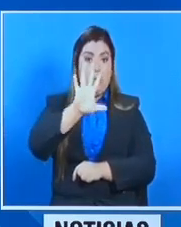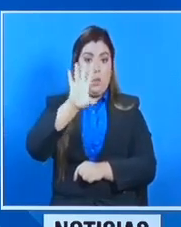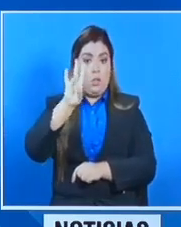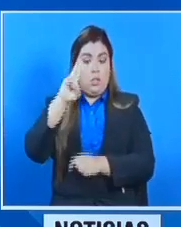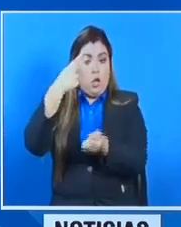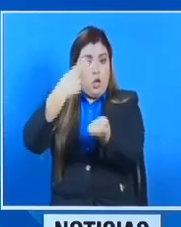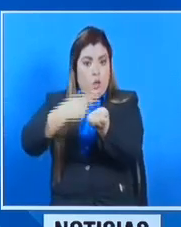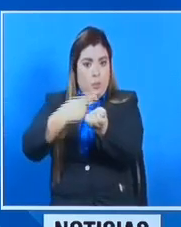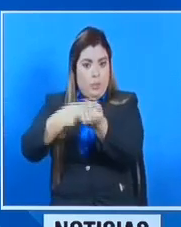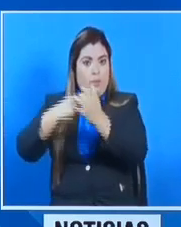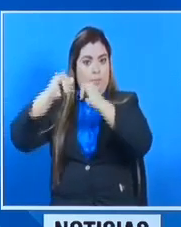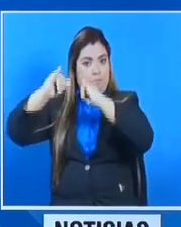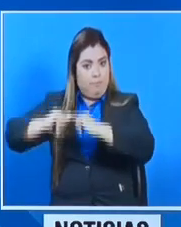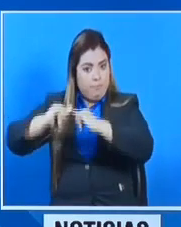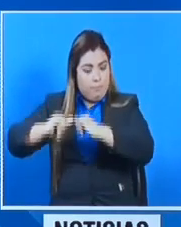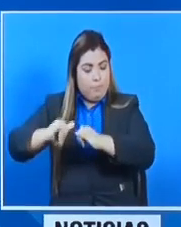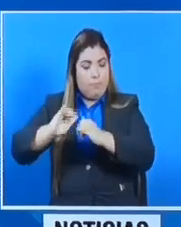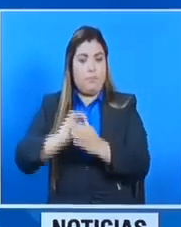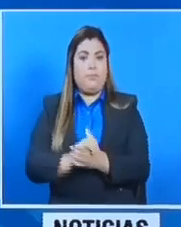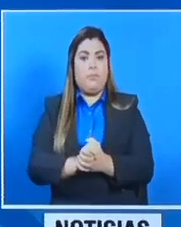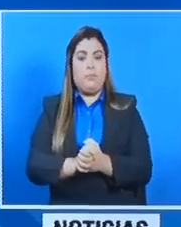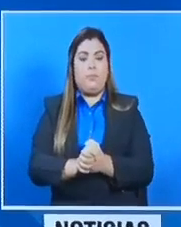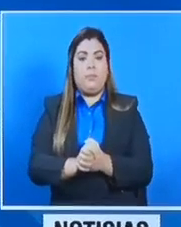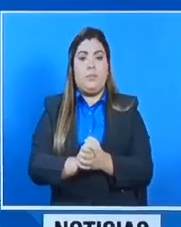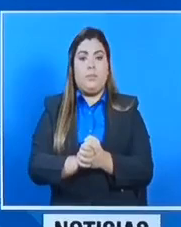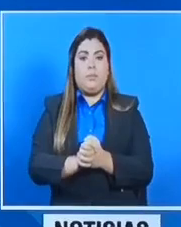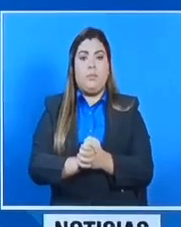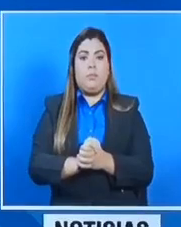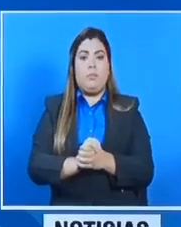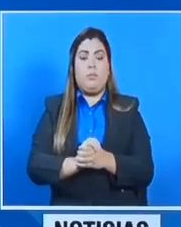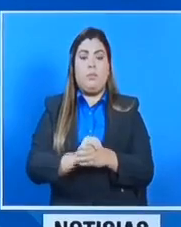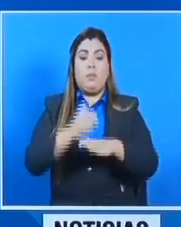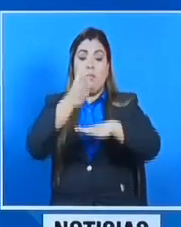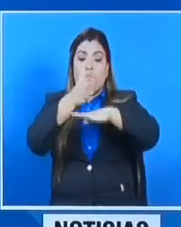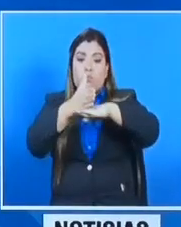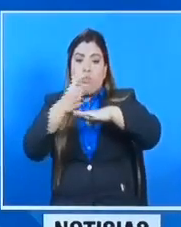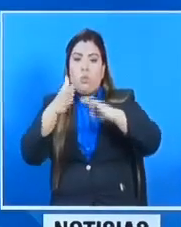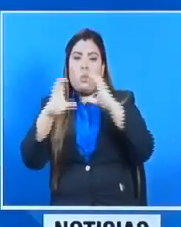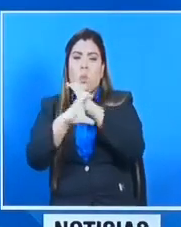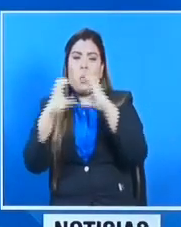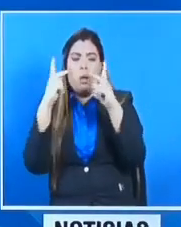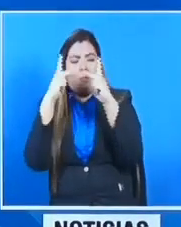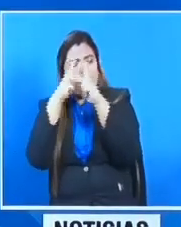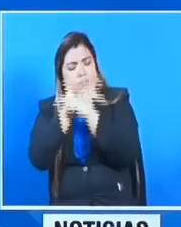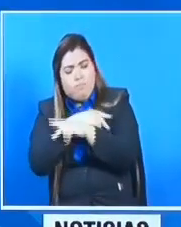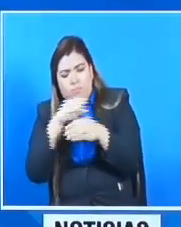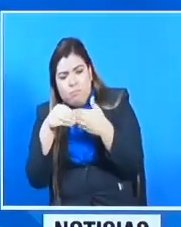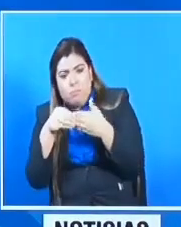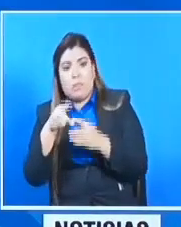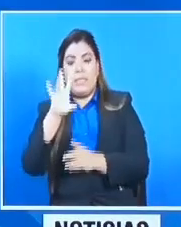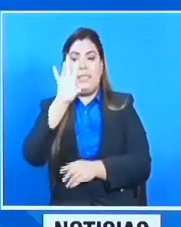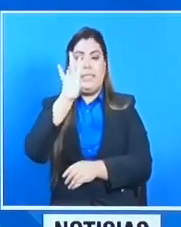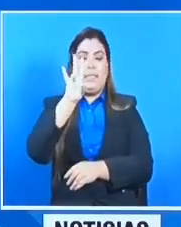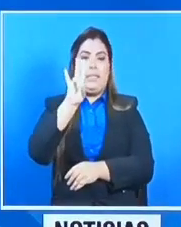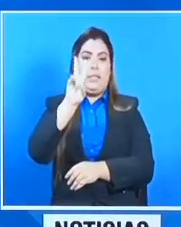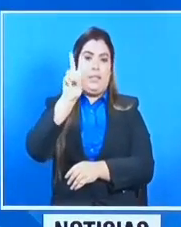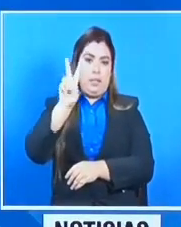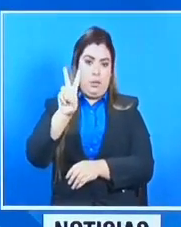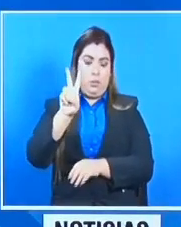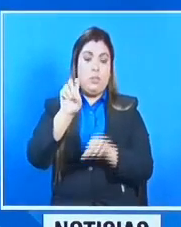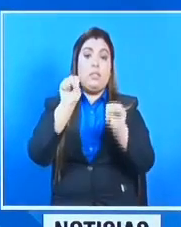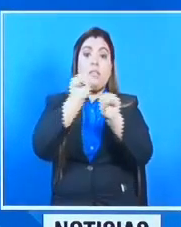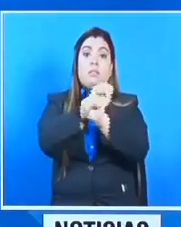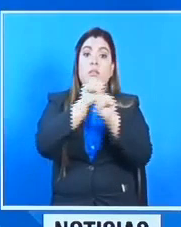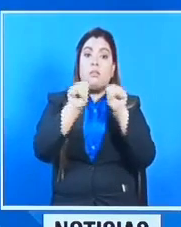hospitalizados, de los cuales se encuentran en unidades de cuidados intensivos 72 y en